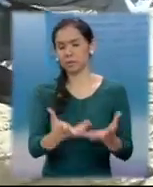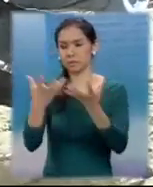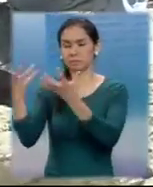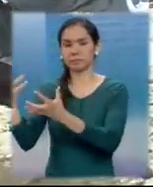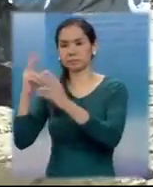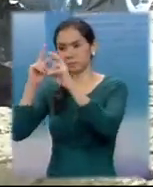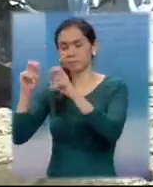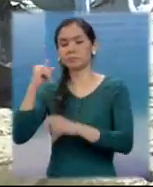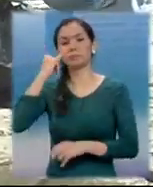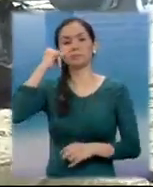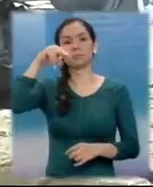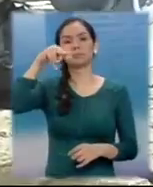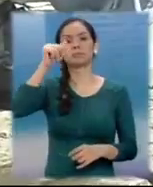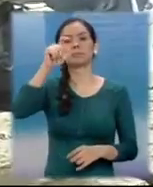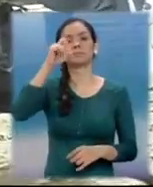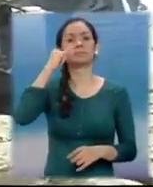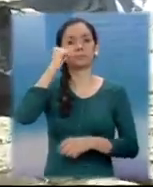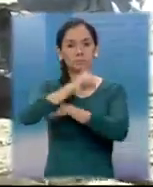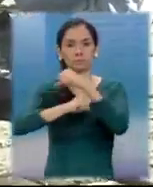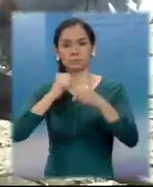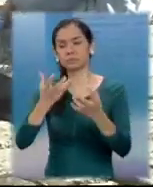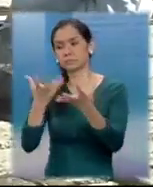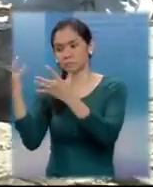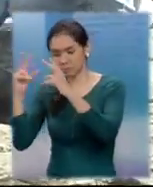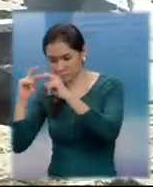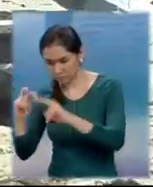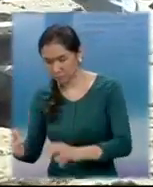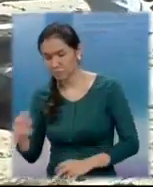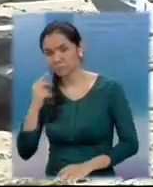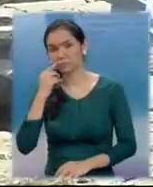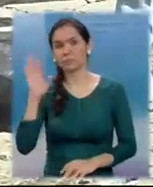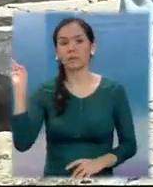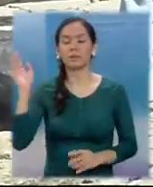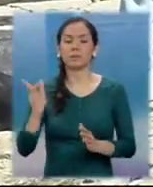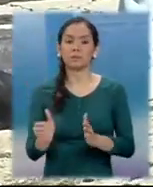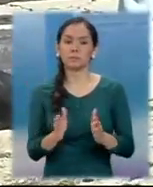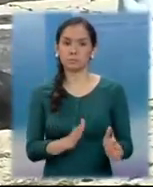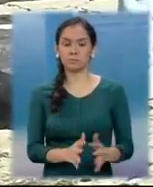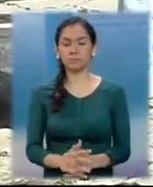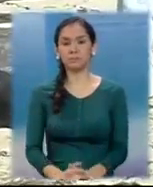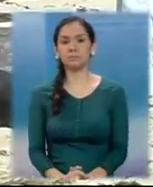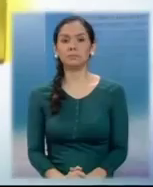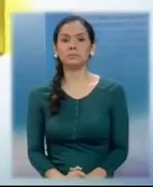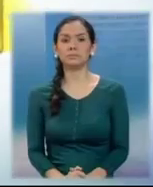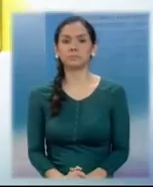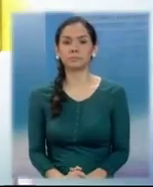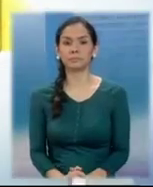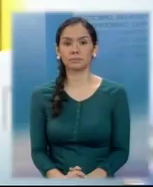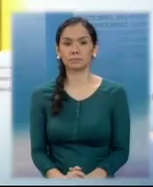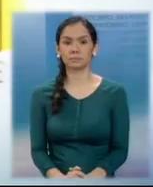al Inasif de Mazatenango. Por una Guatemala en Paz, Cristian Soto, Noticiero Guatevisión.